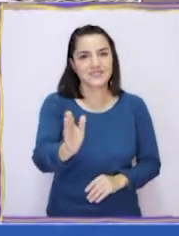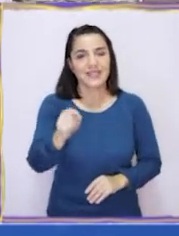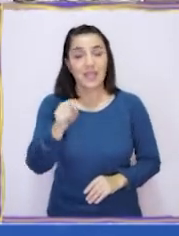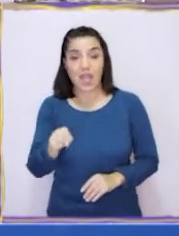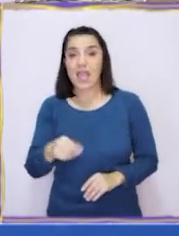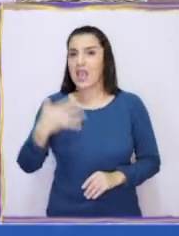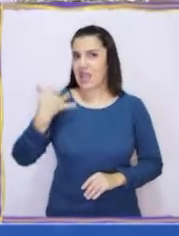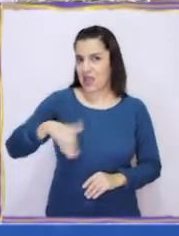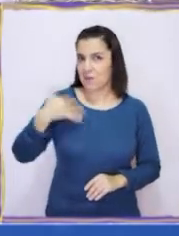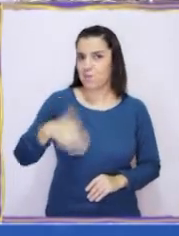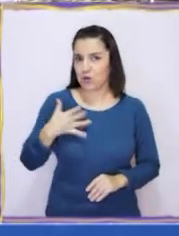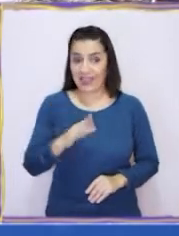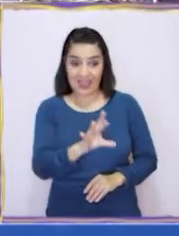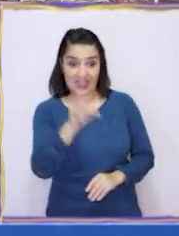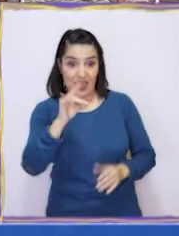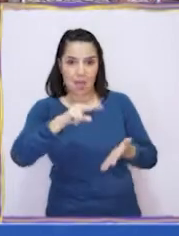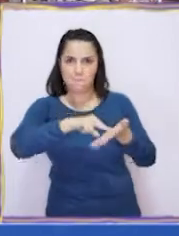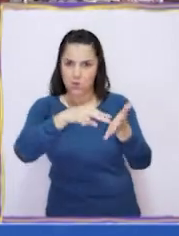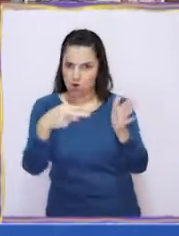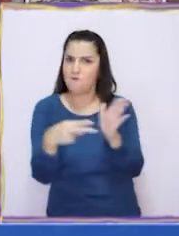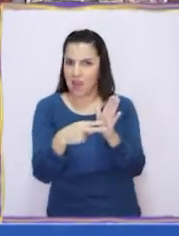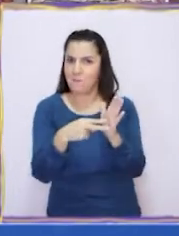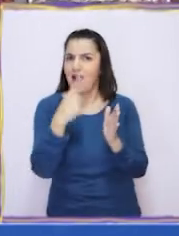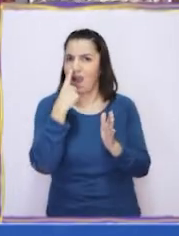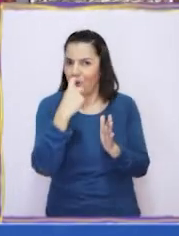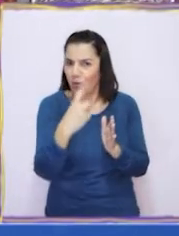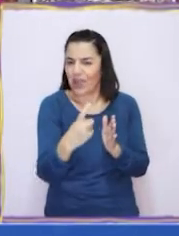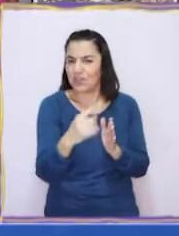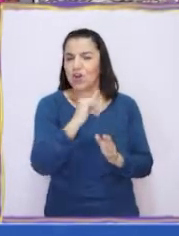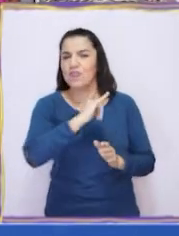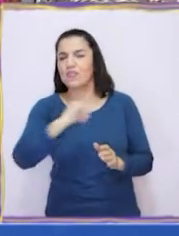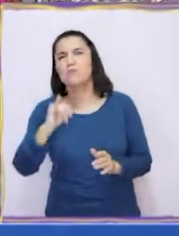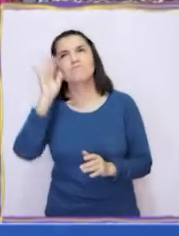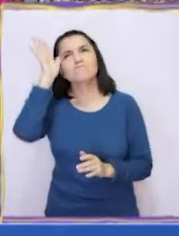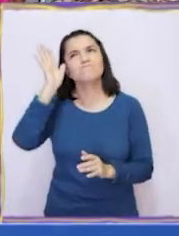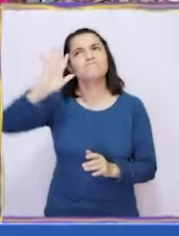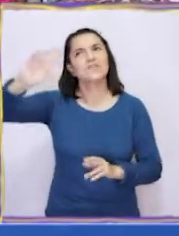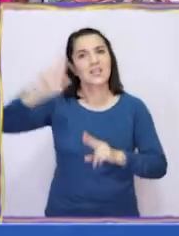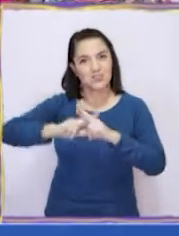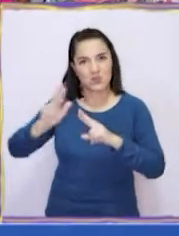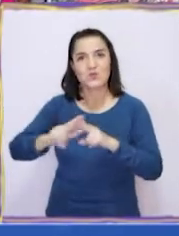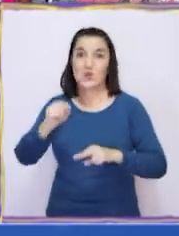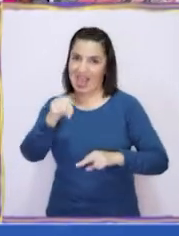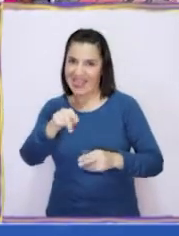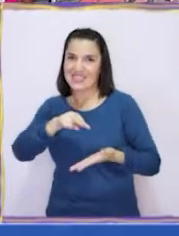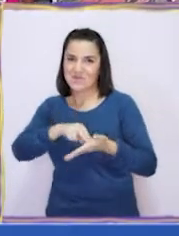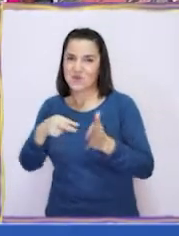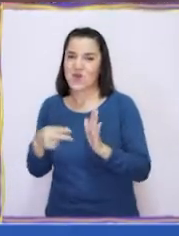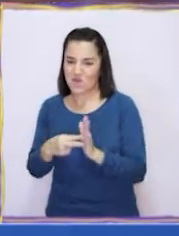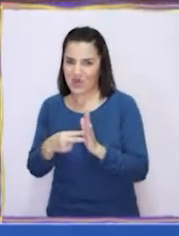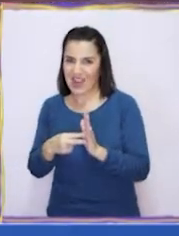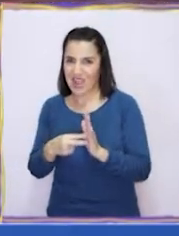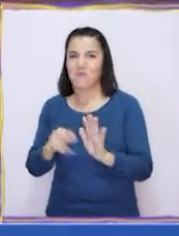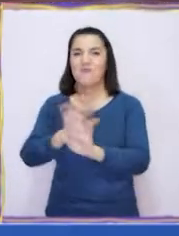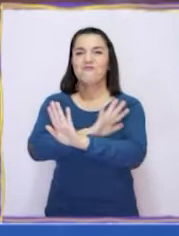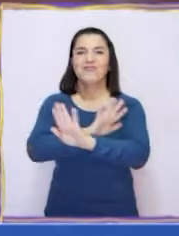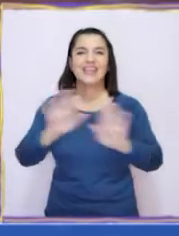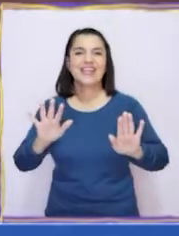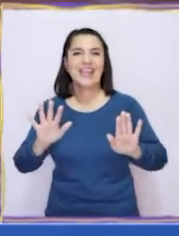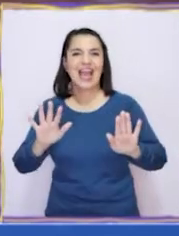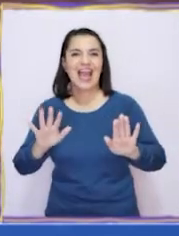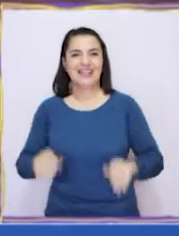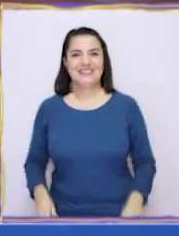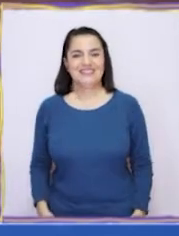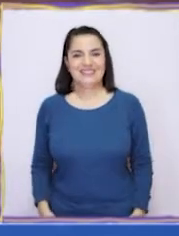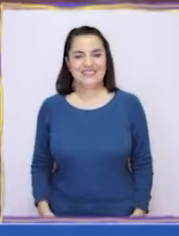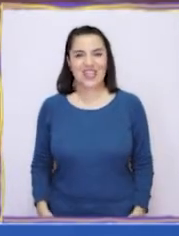importante es que identifiquen el problema central y luego piensen en una solución a ese conflicto o sea el